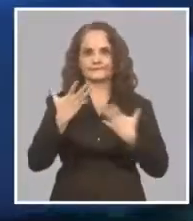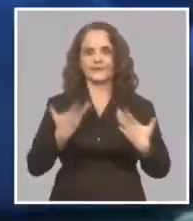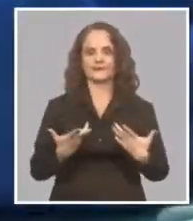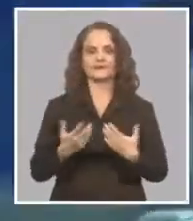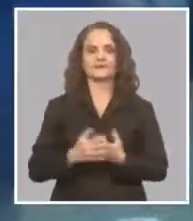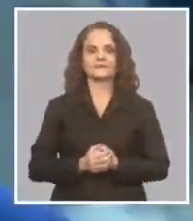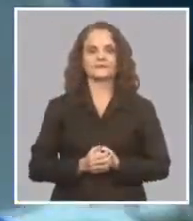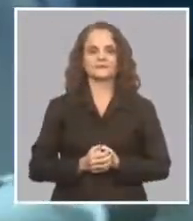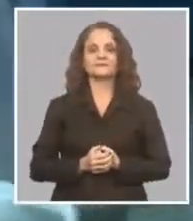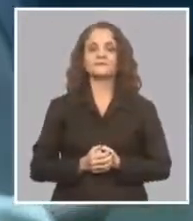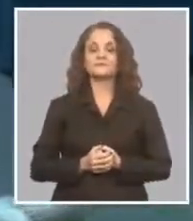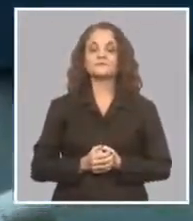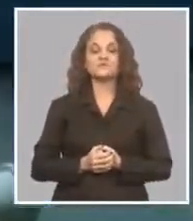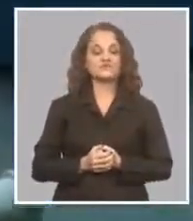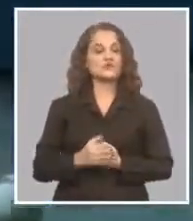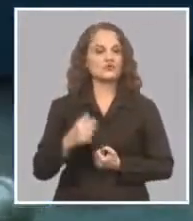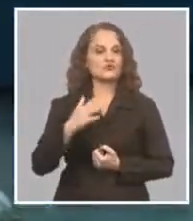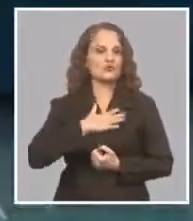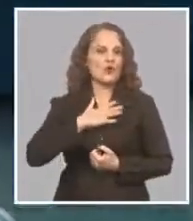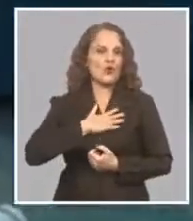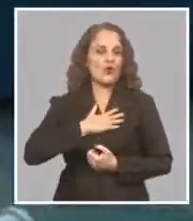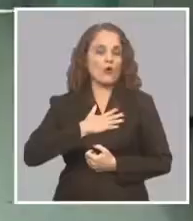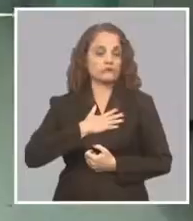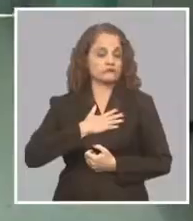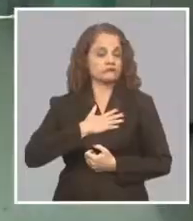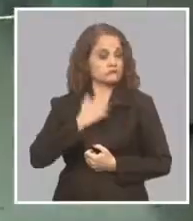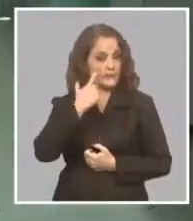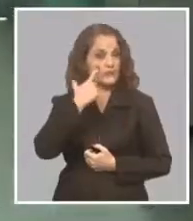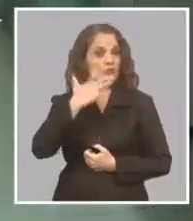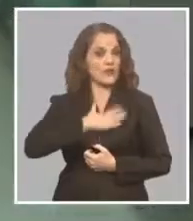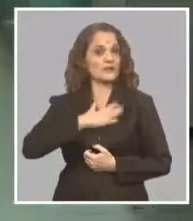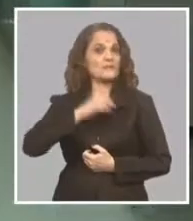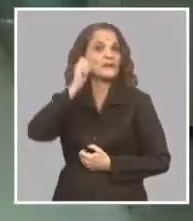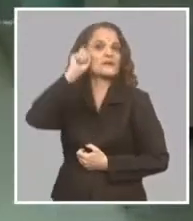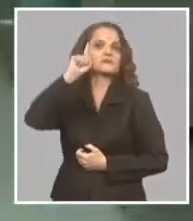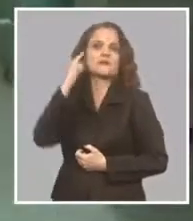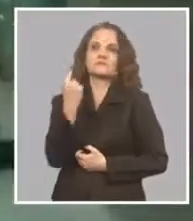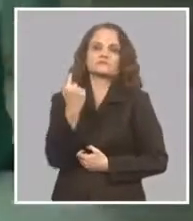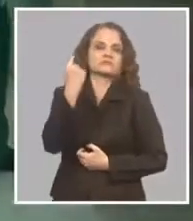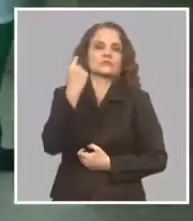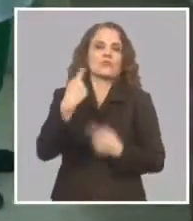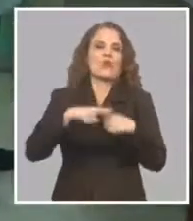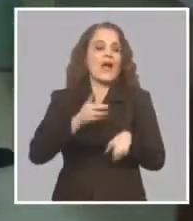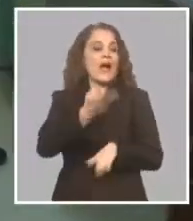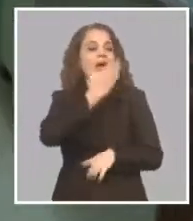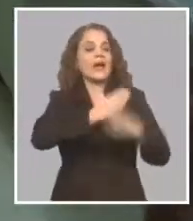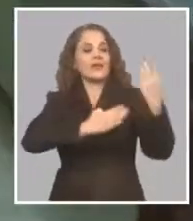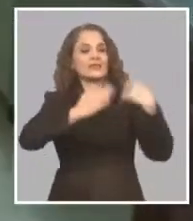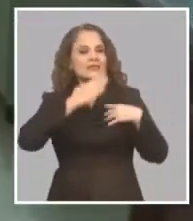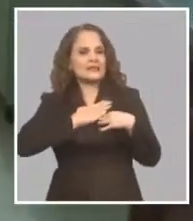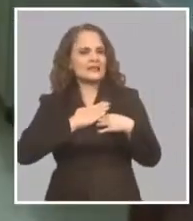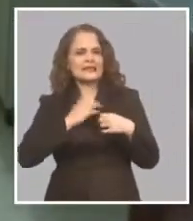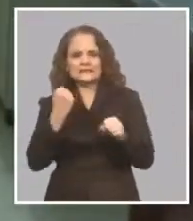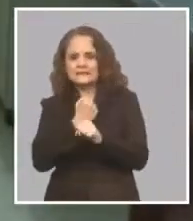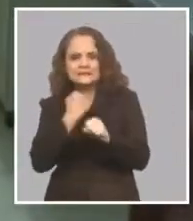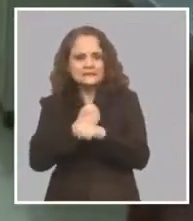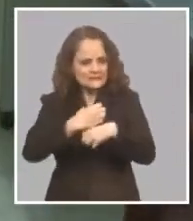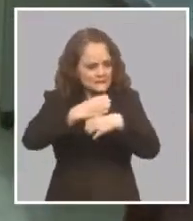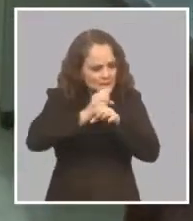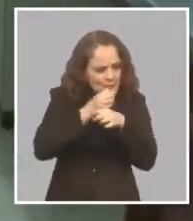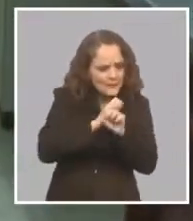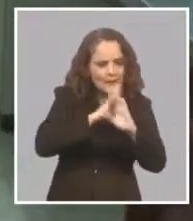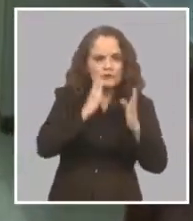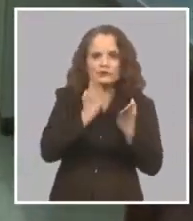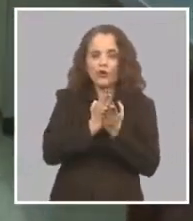Para mí Para sido una experiencia Única realmente Porque no había tenido Antes la posibilidad De trabajar Virología Como microbiólogo Porque